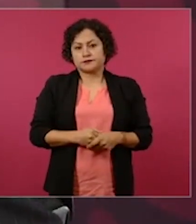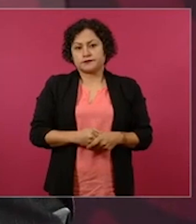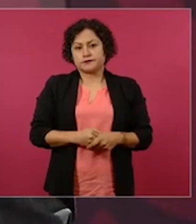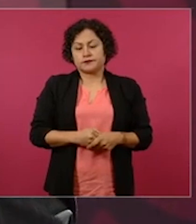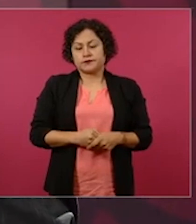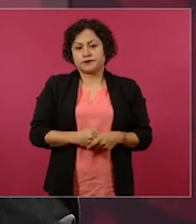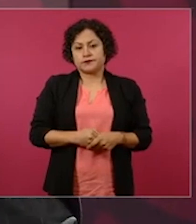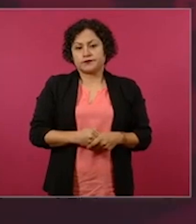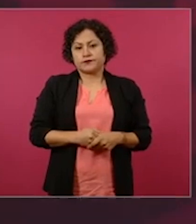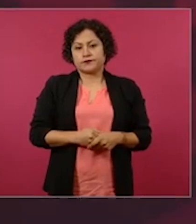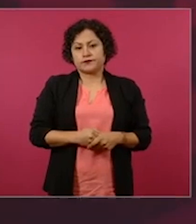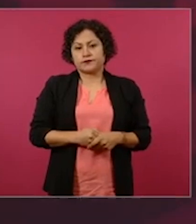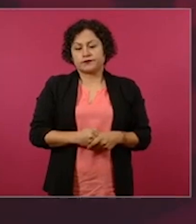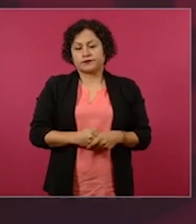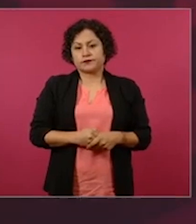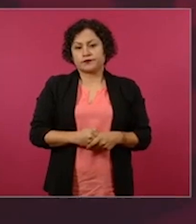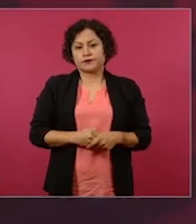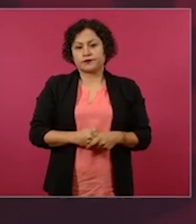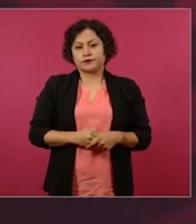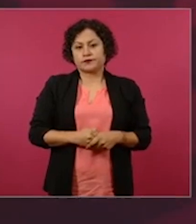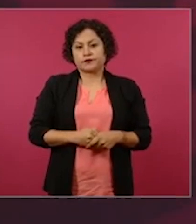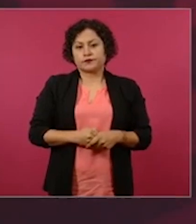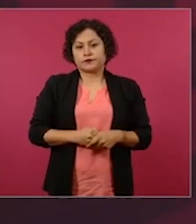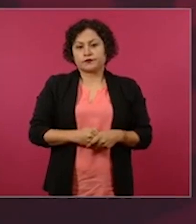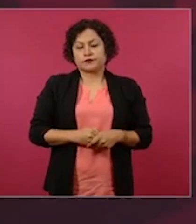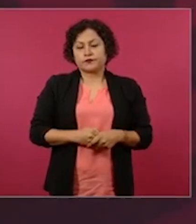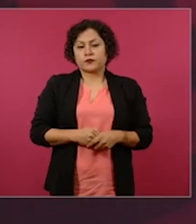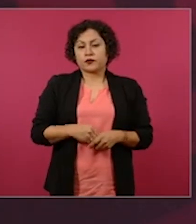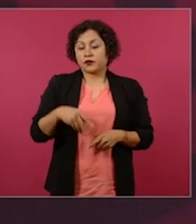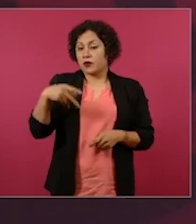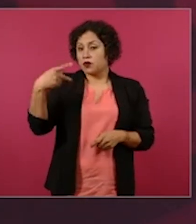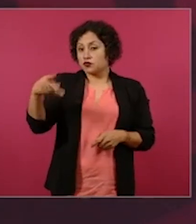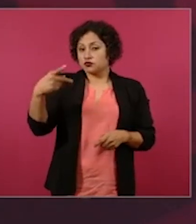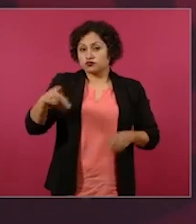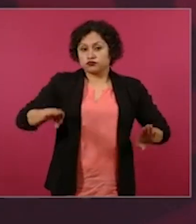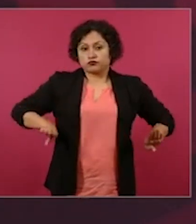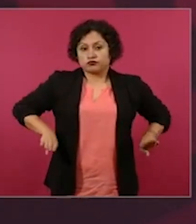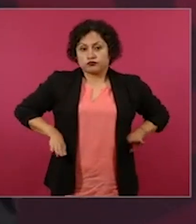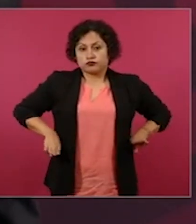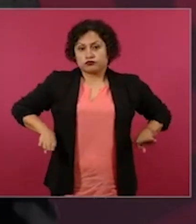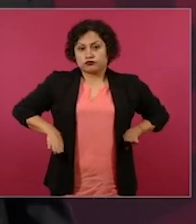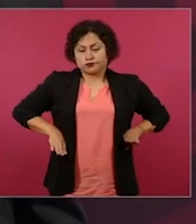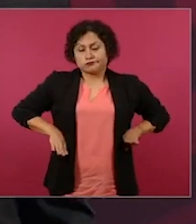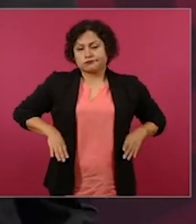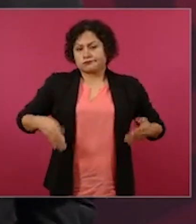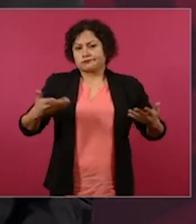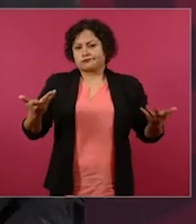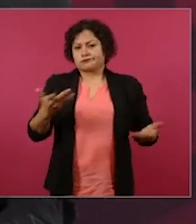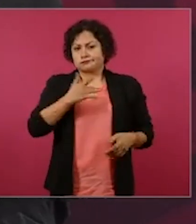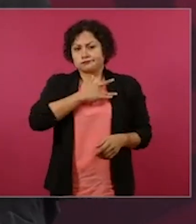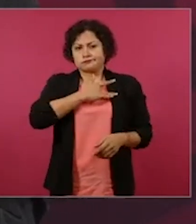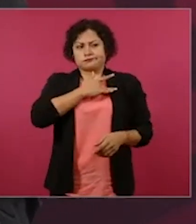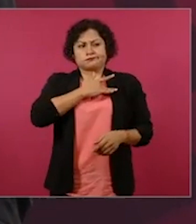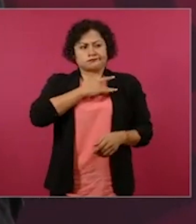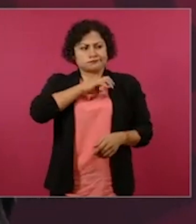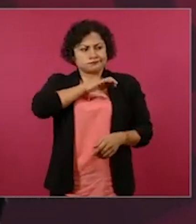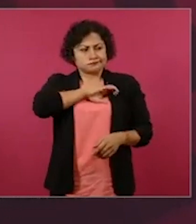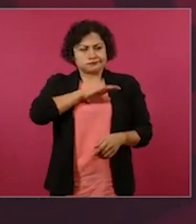Claudia es sensible, le tiene amor al pueblo, que es honesta